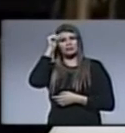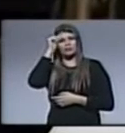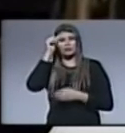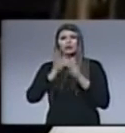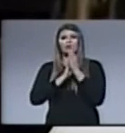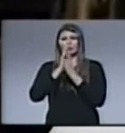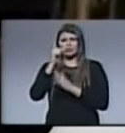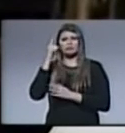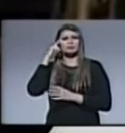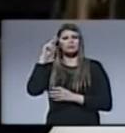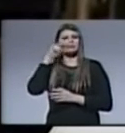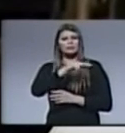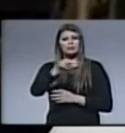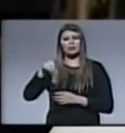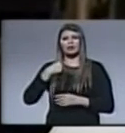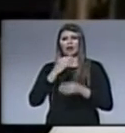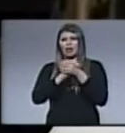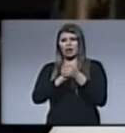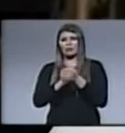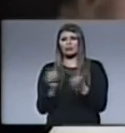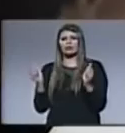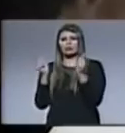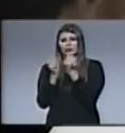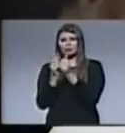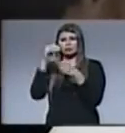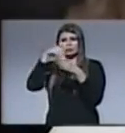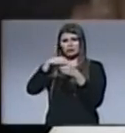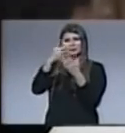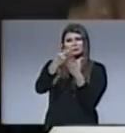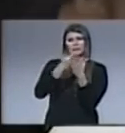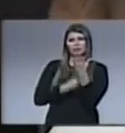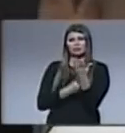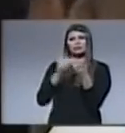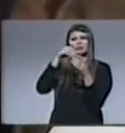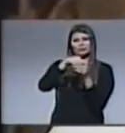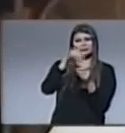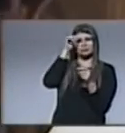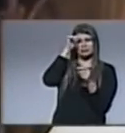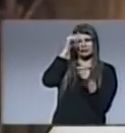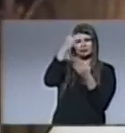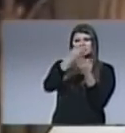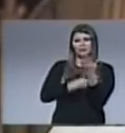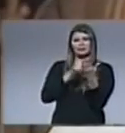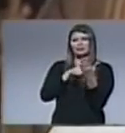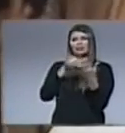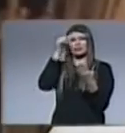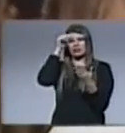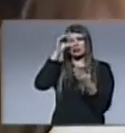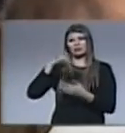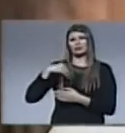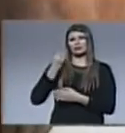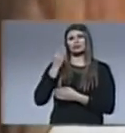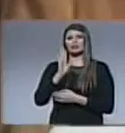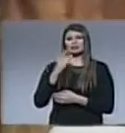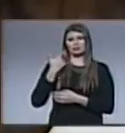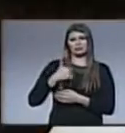considera amigos porque nosotros ya somos parte de su proyecto el proyecto de salvación ese es nuestro